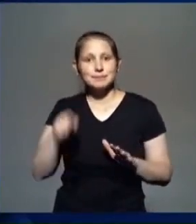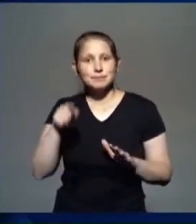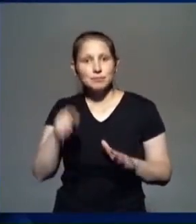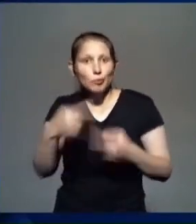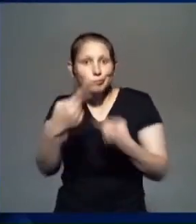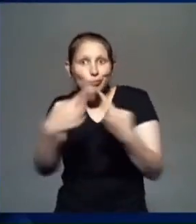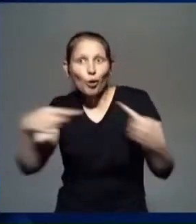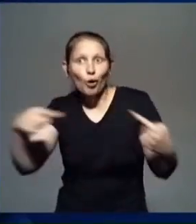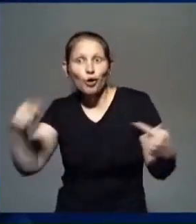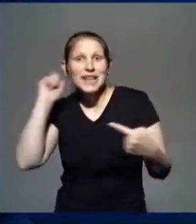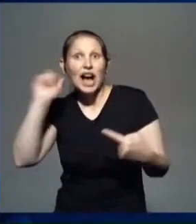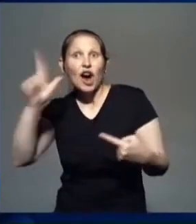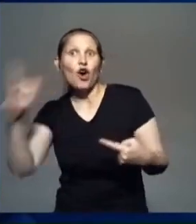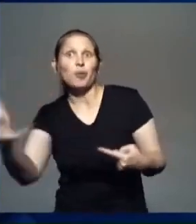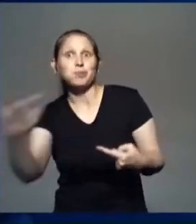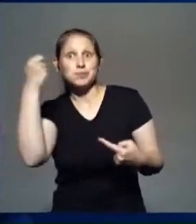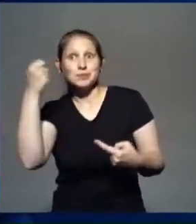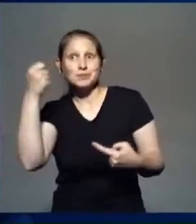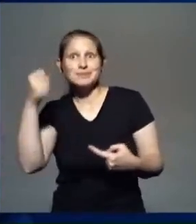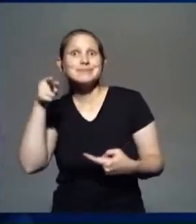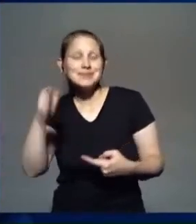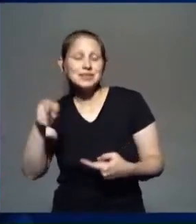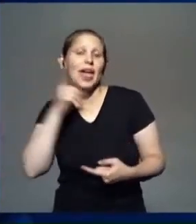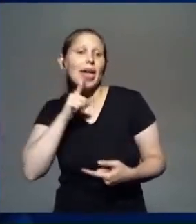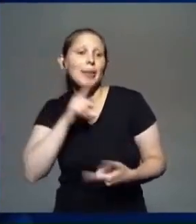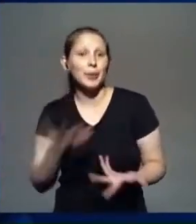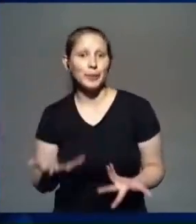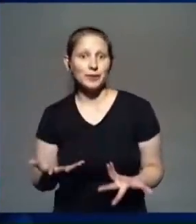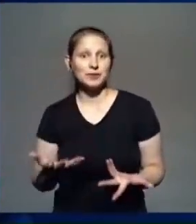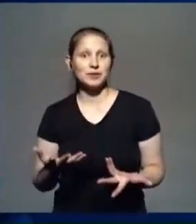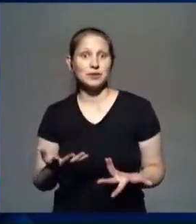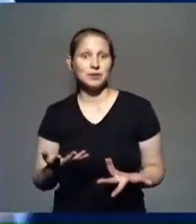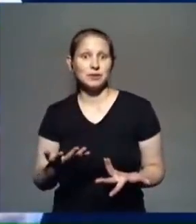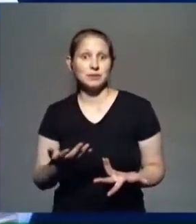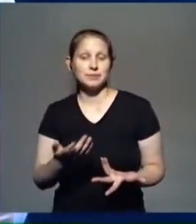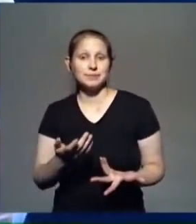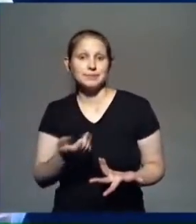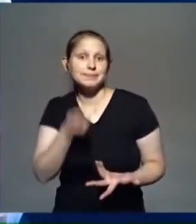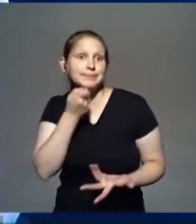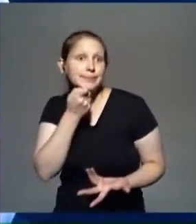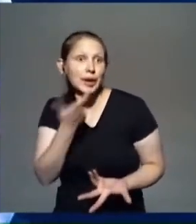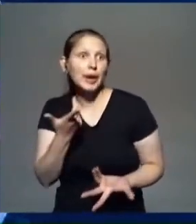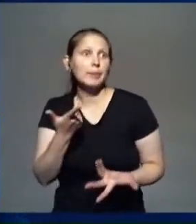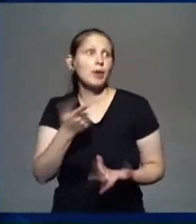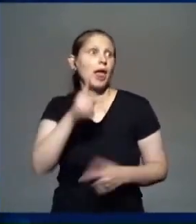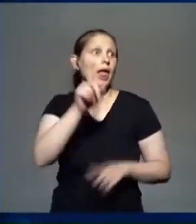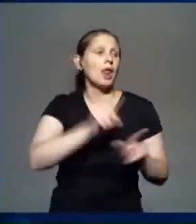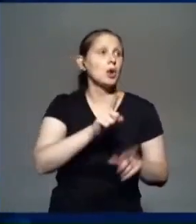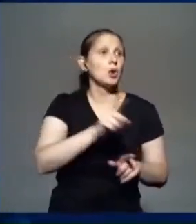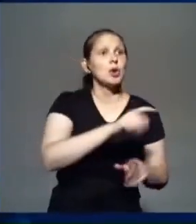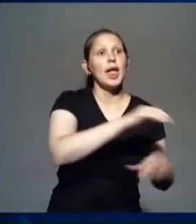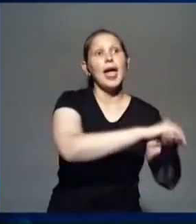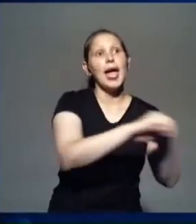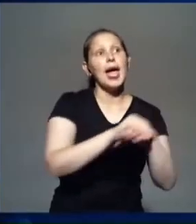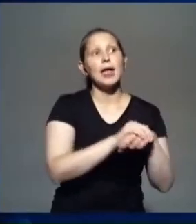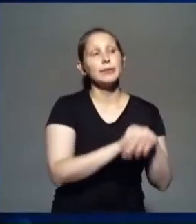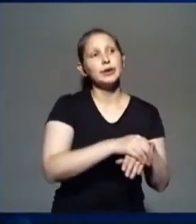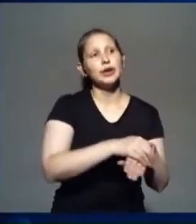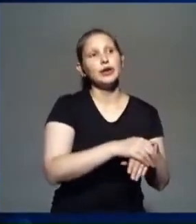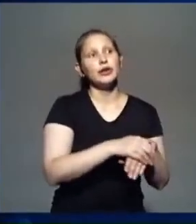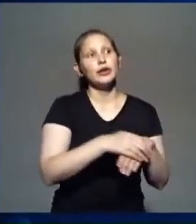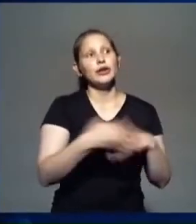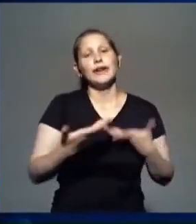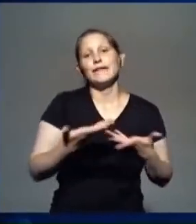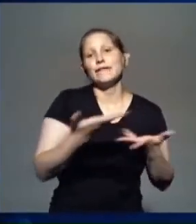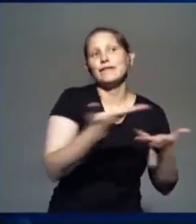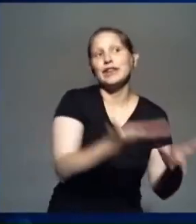Y mientras otro me invita a salir el sábado a la noche, yo me tengo que quedar estudiando porque el lunes tengo un examen y si